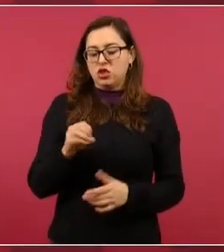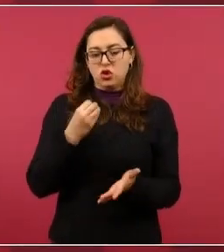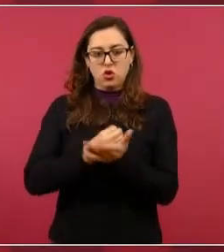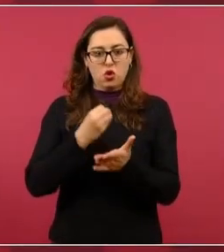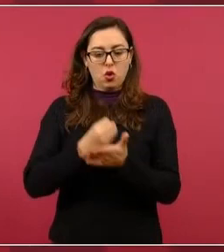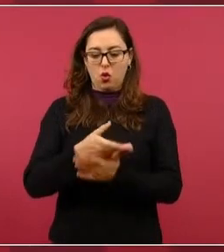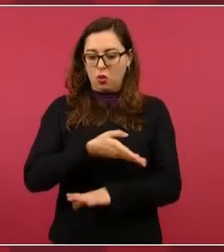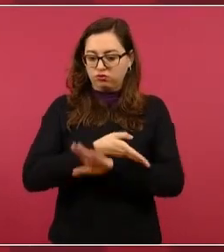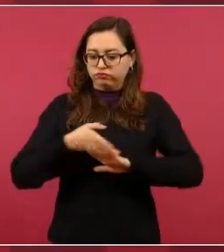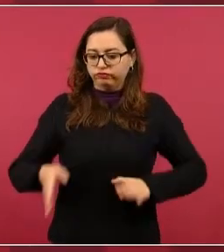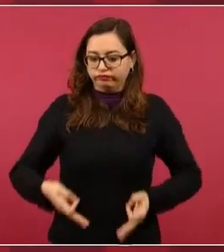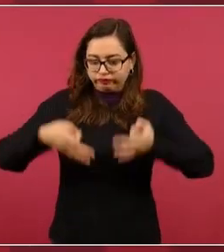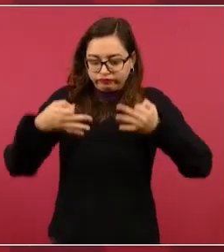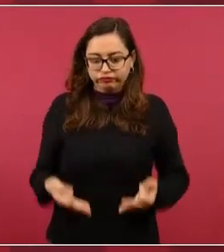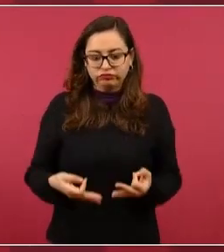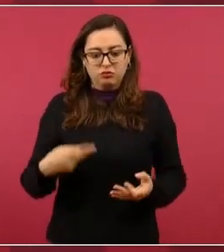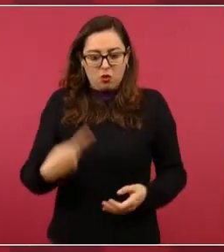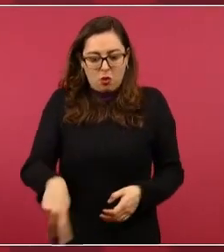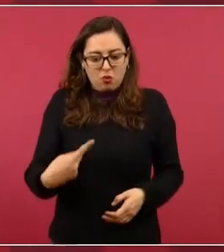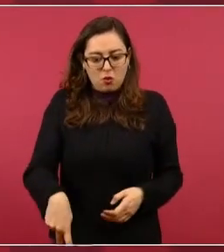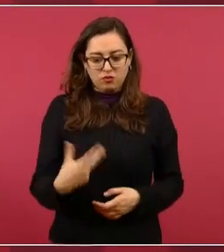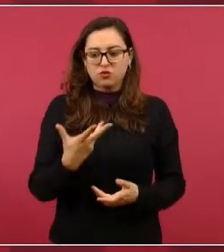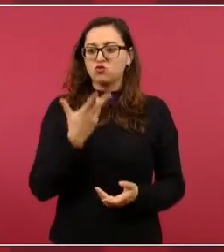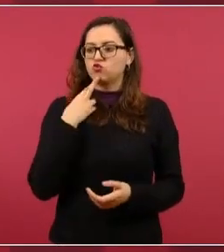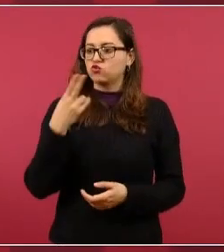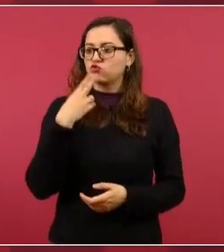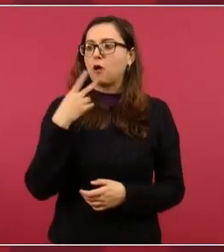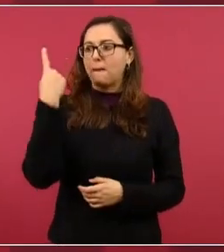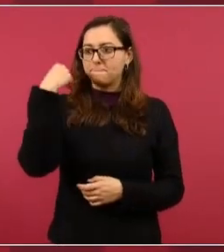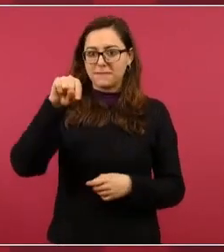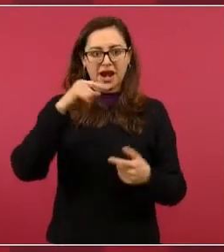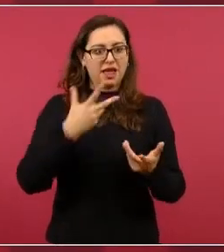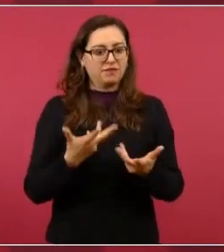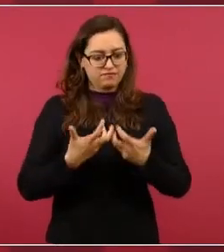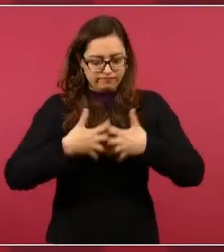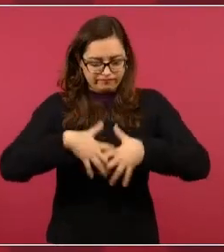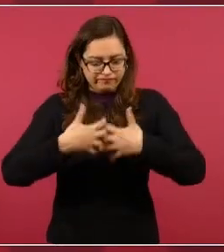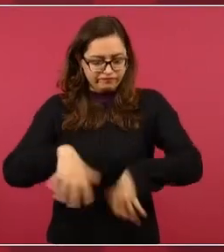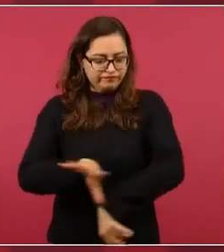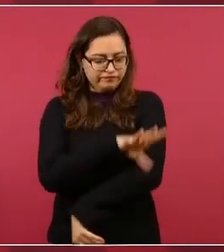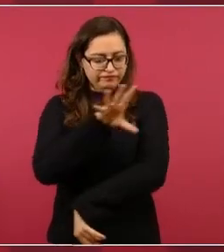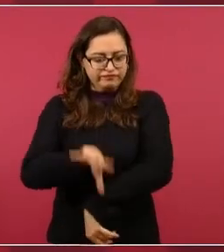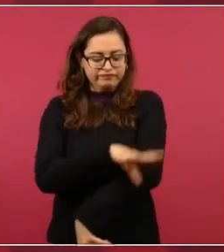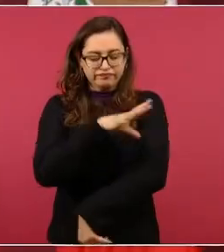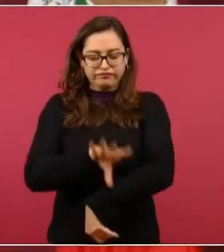reconvertir la industria automotriz para